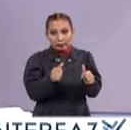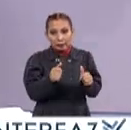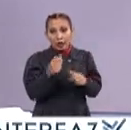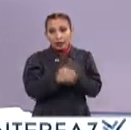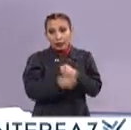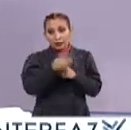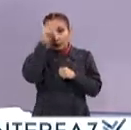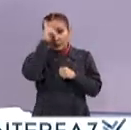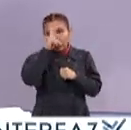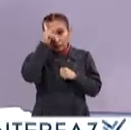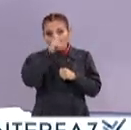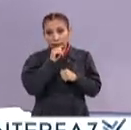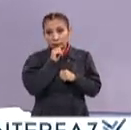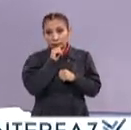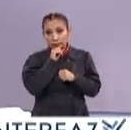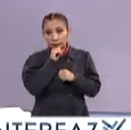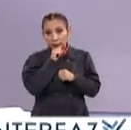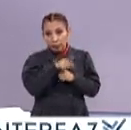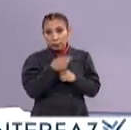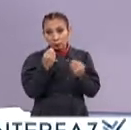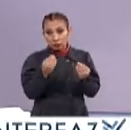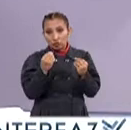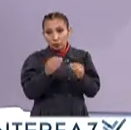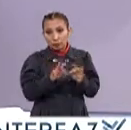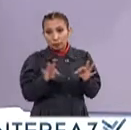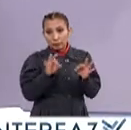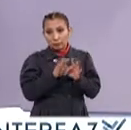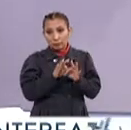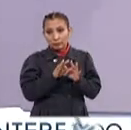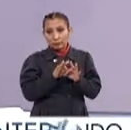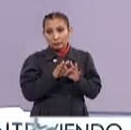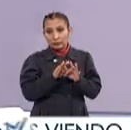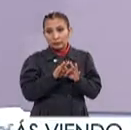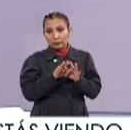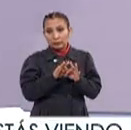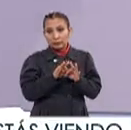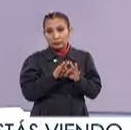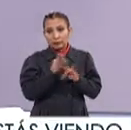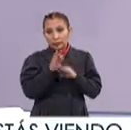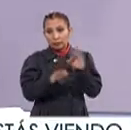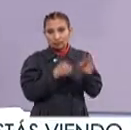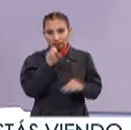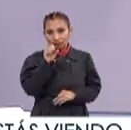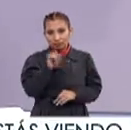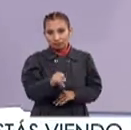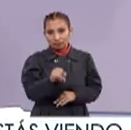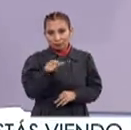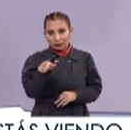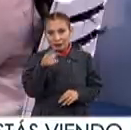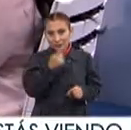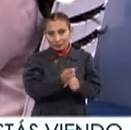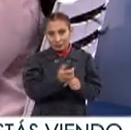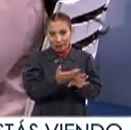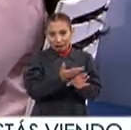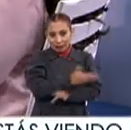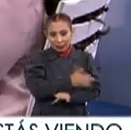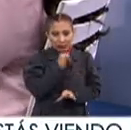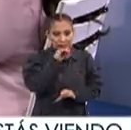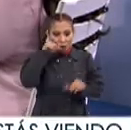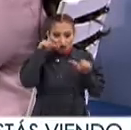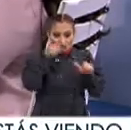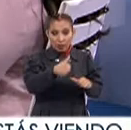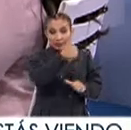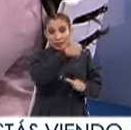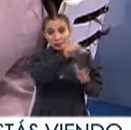afectaciones psicológicas también cobran bastante relevancia y hay que atacarlas Es correcto y en el primer momento hasta